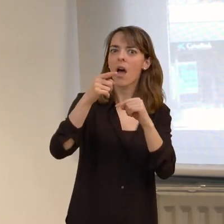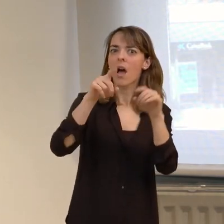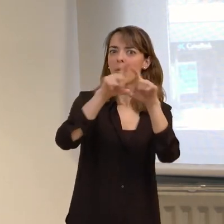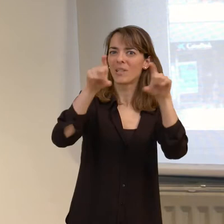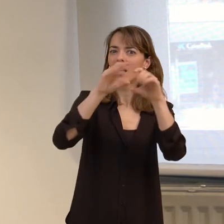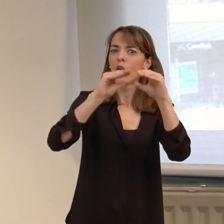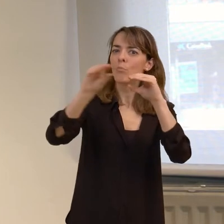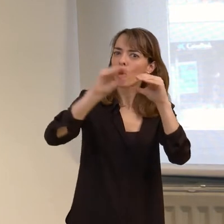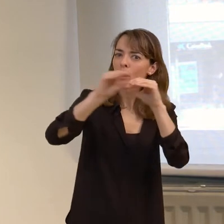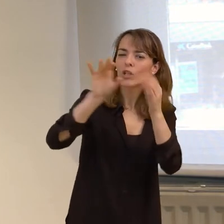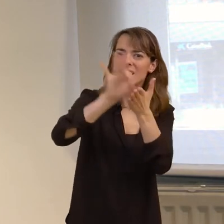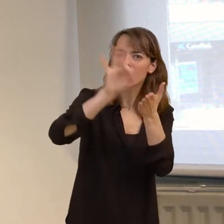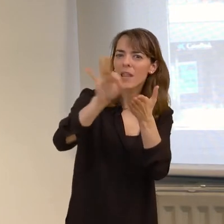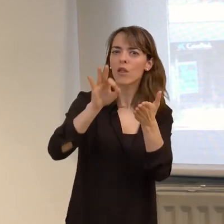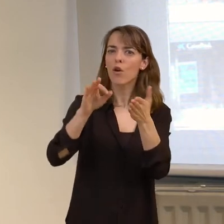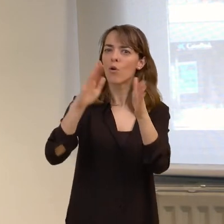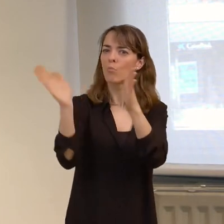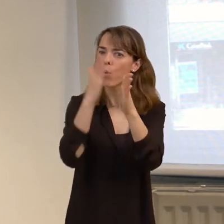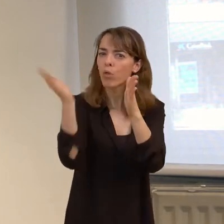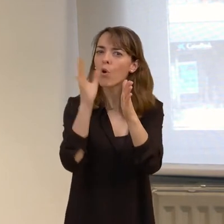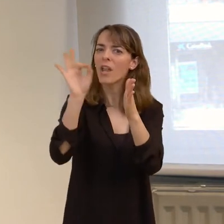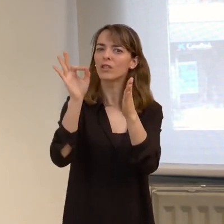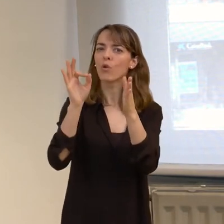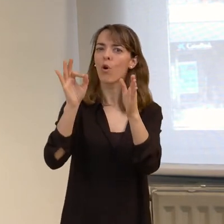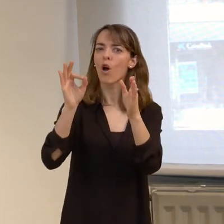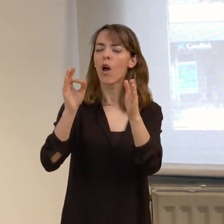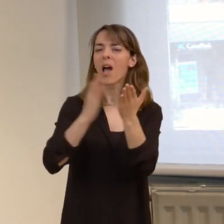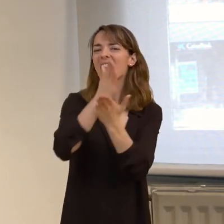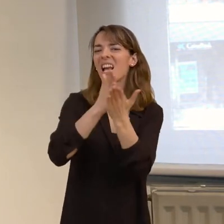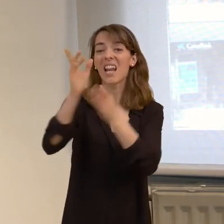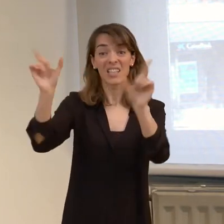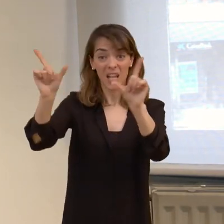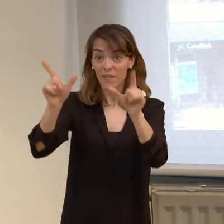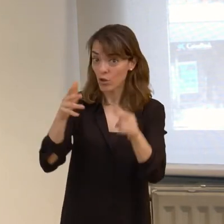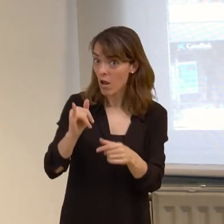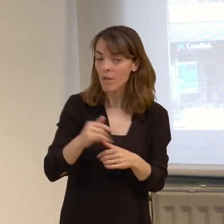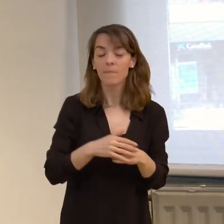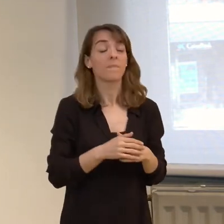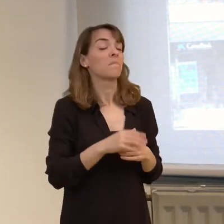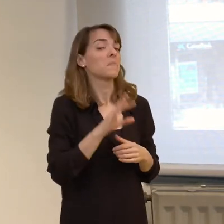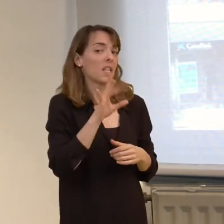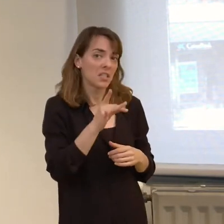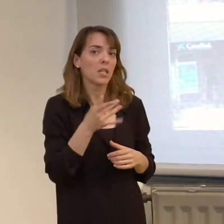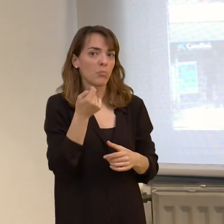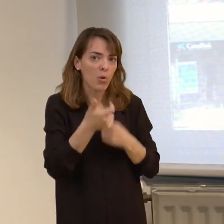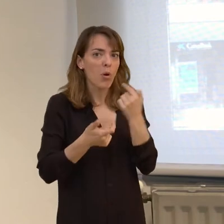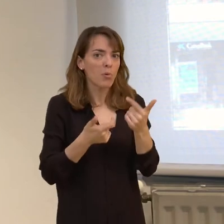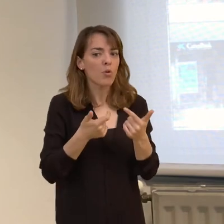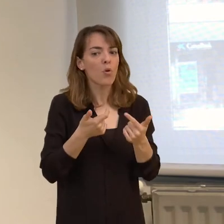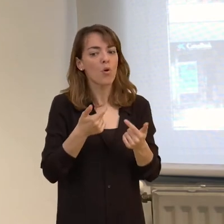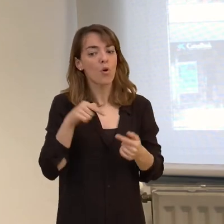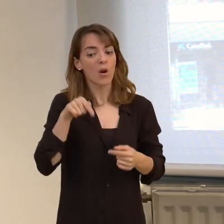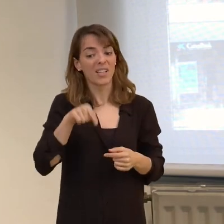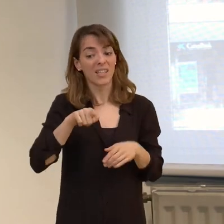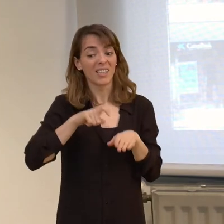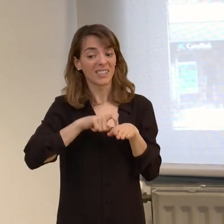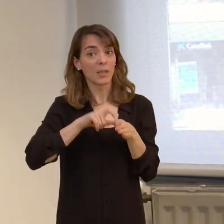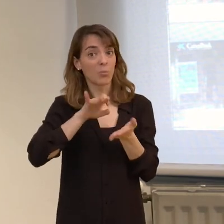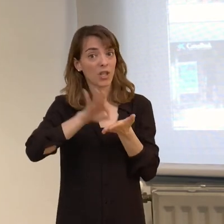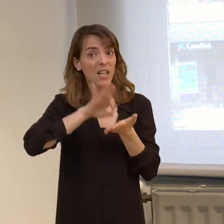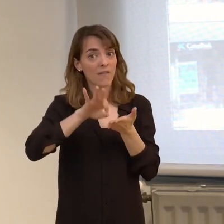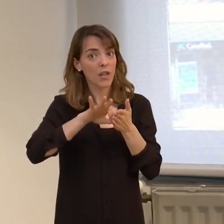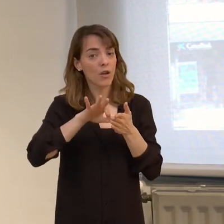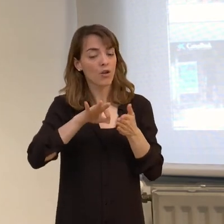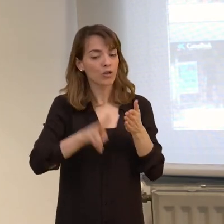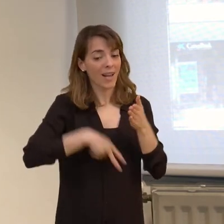audiovisuales, en las productoras, en los canales? Evidentemente a medida que se va implantando, se va generalizando este tipo de